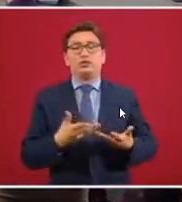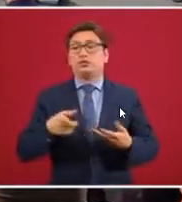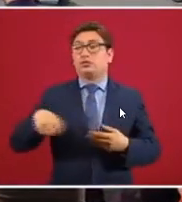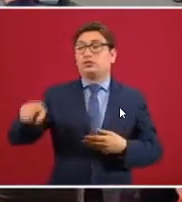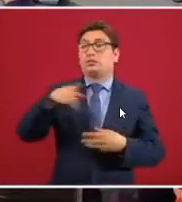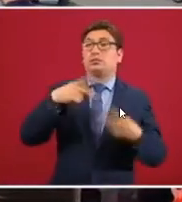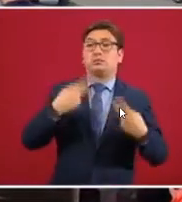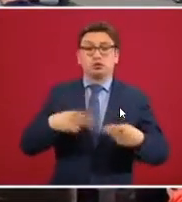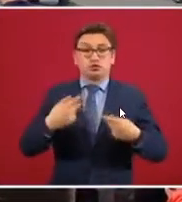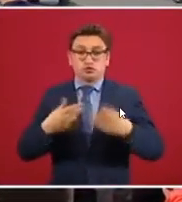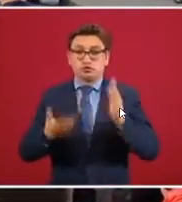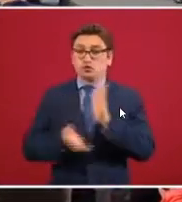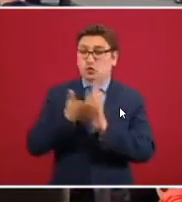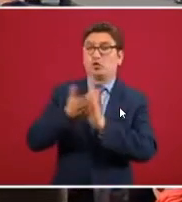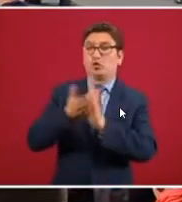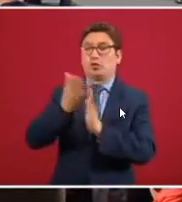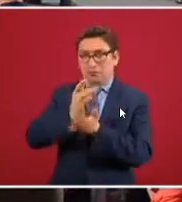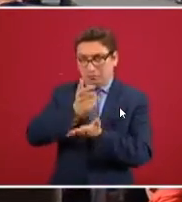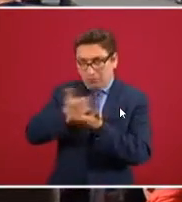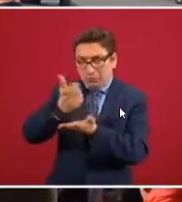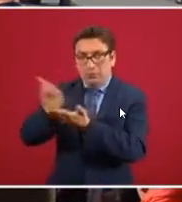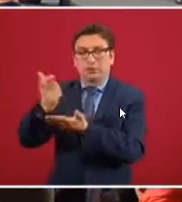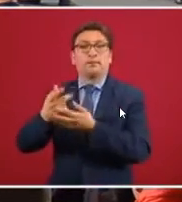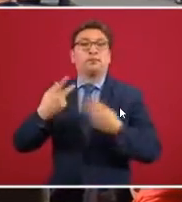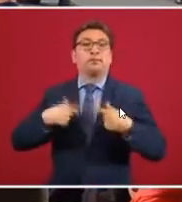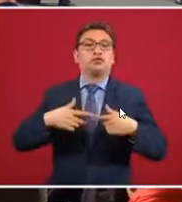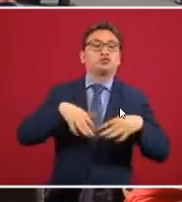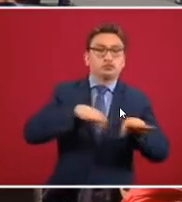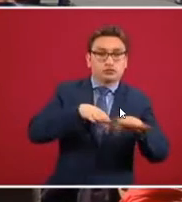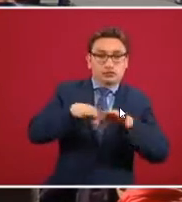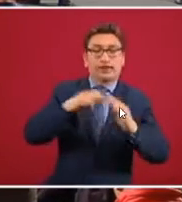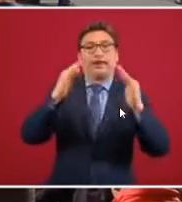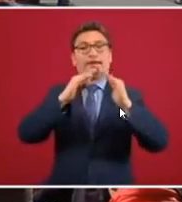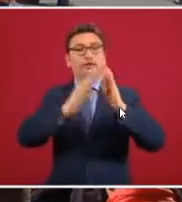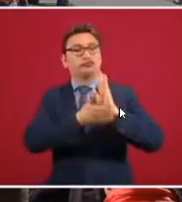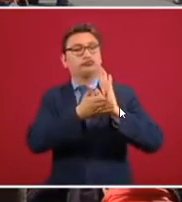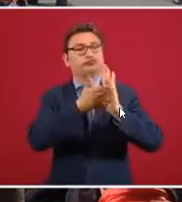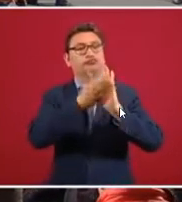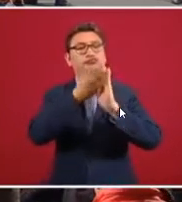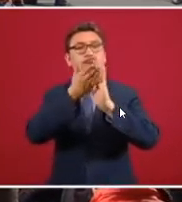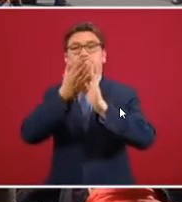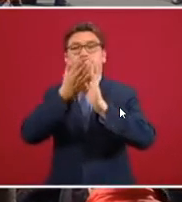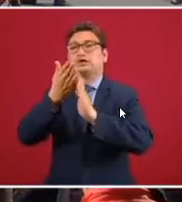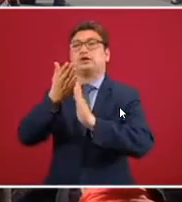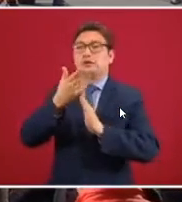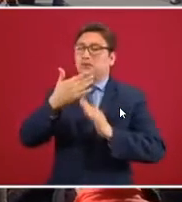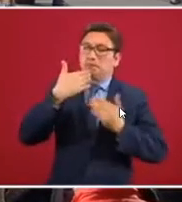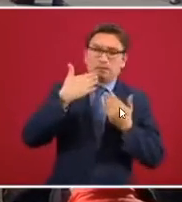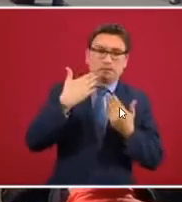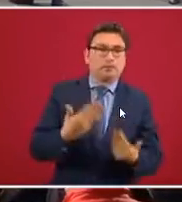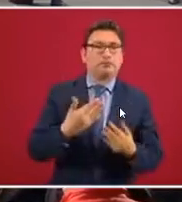y al mismo tiempo que está haciendo su casa, bien hecha,